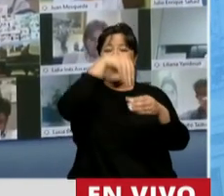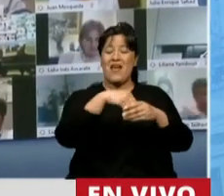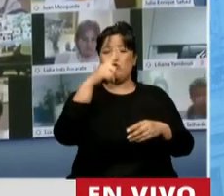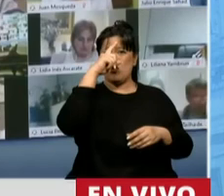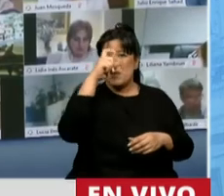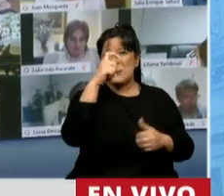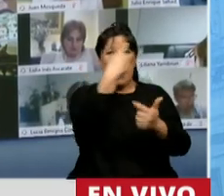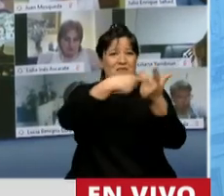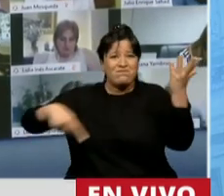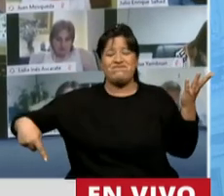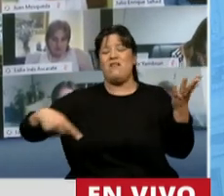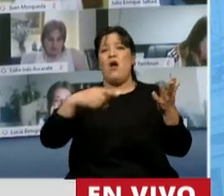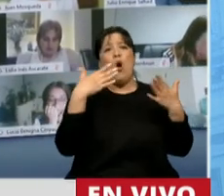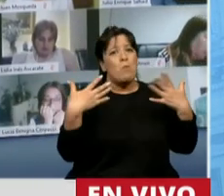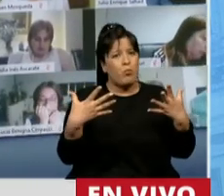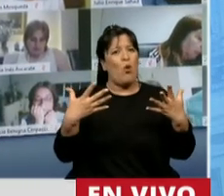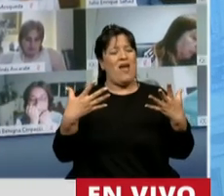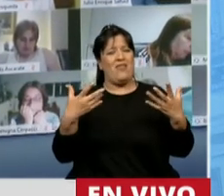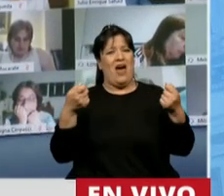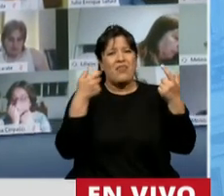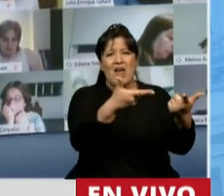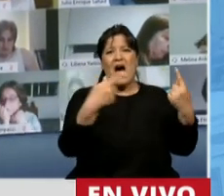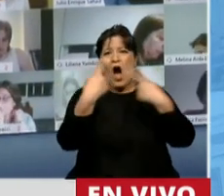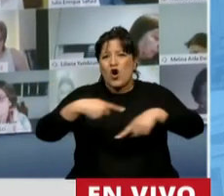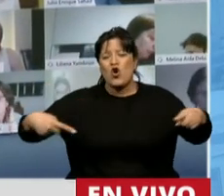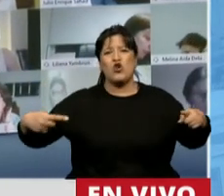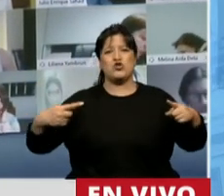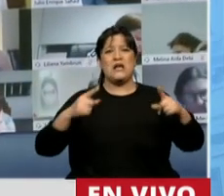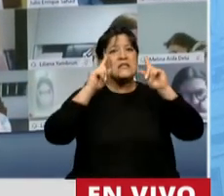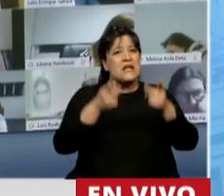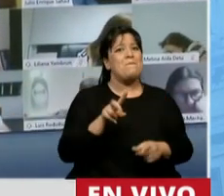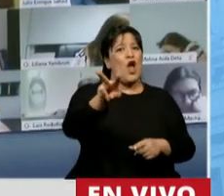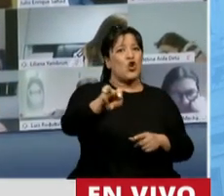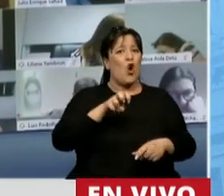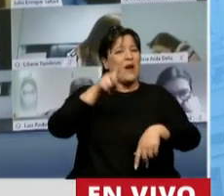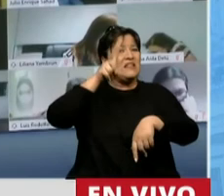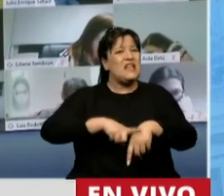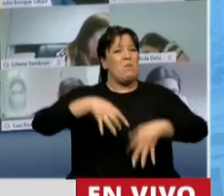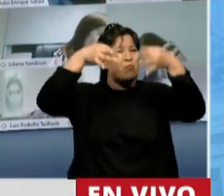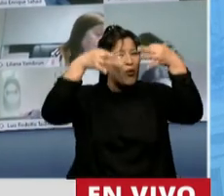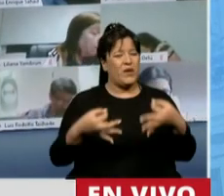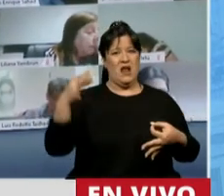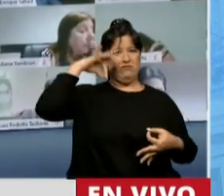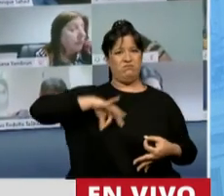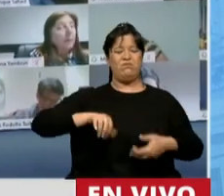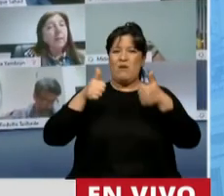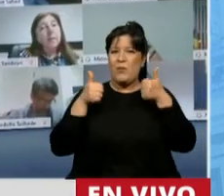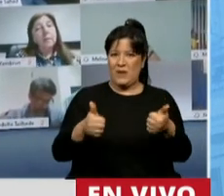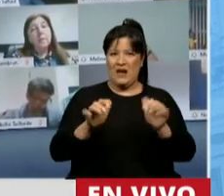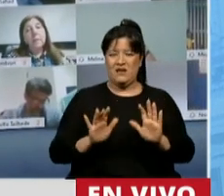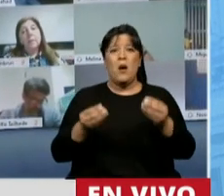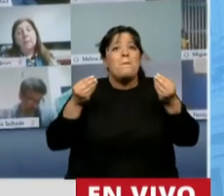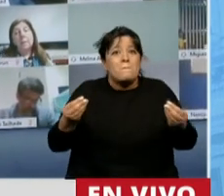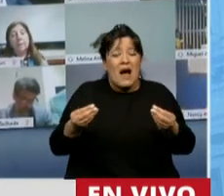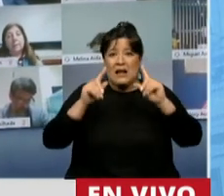contar con los insumos y la infraestructura necesaria y cobrar en tiempo y forma. Para que quienes